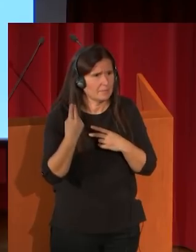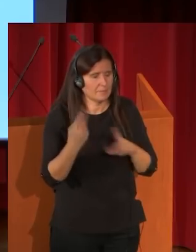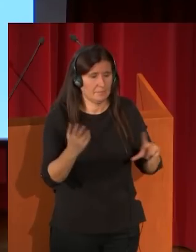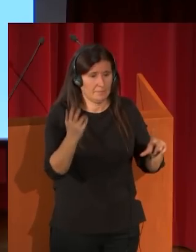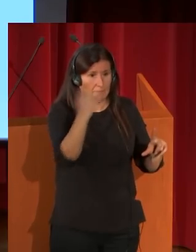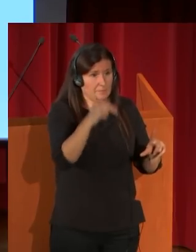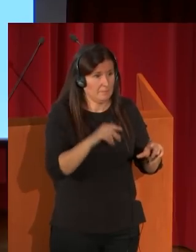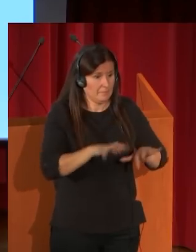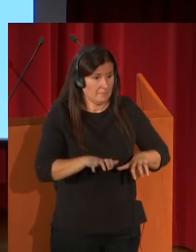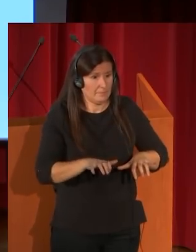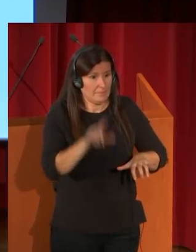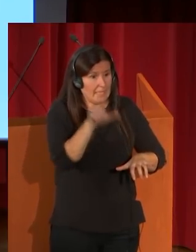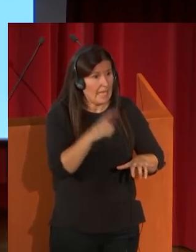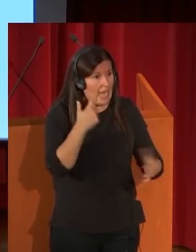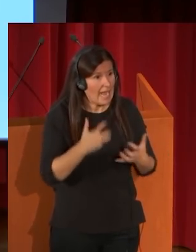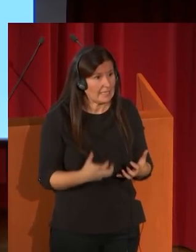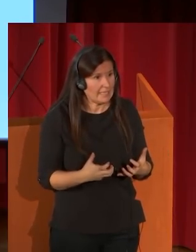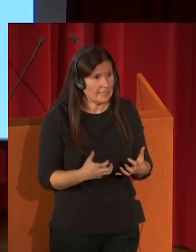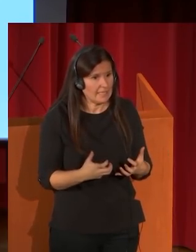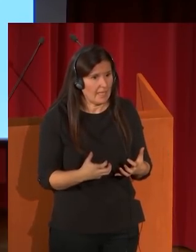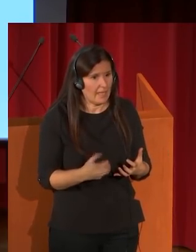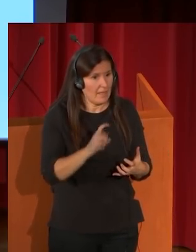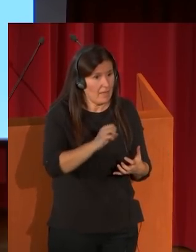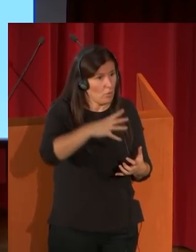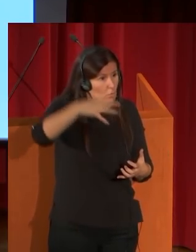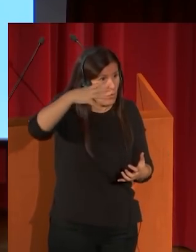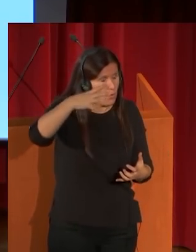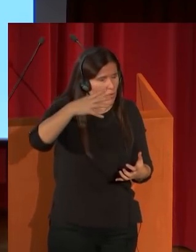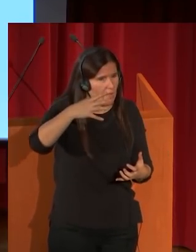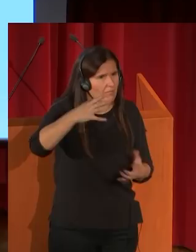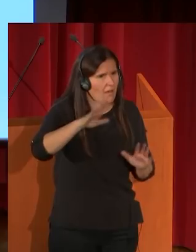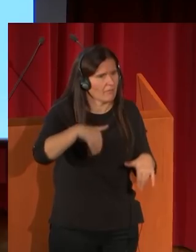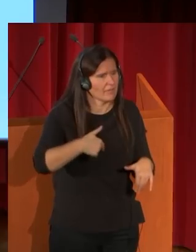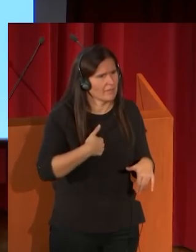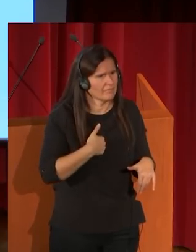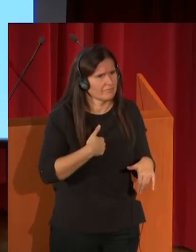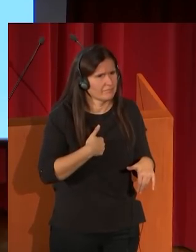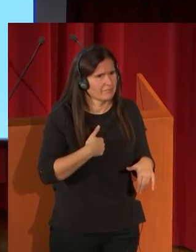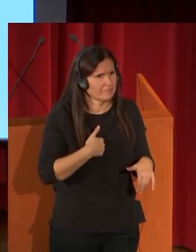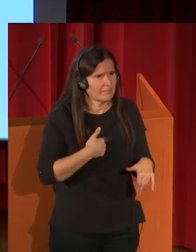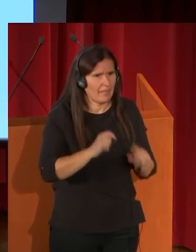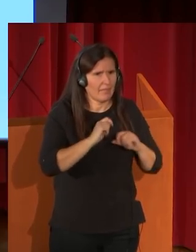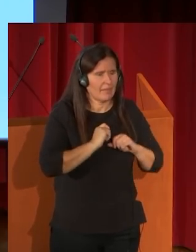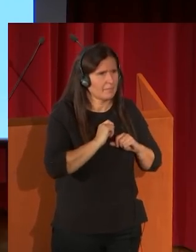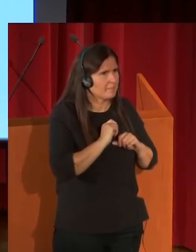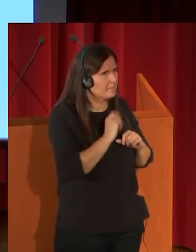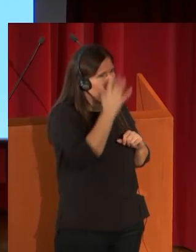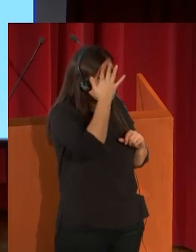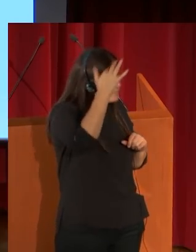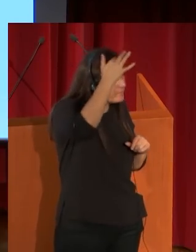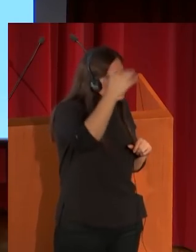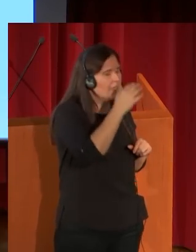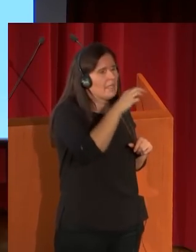brillante del artista es capaz de sugerir al pintor las figuras que evoca, de Mephistófeles y